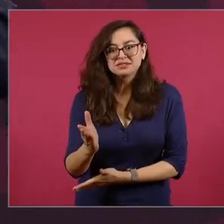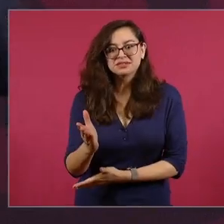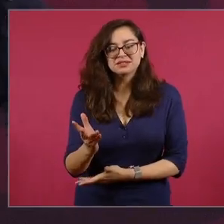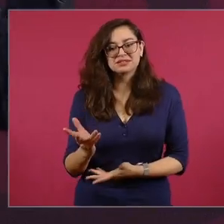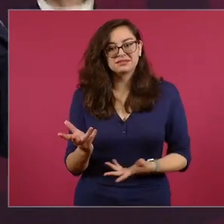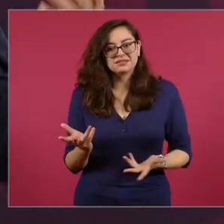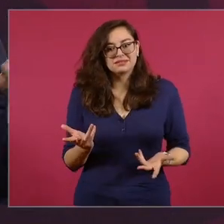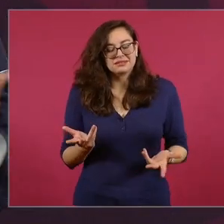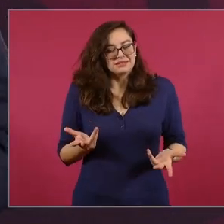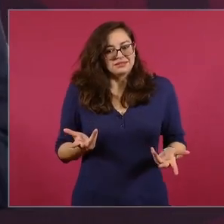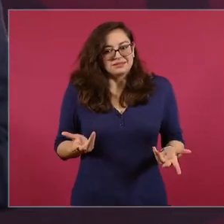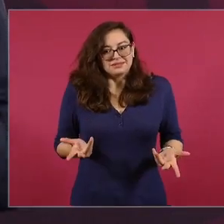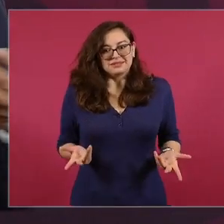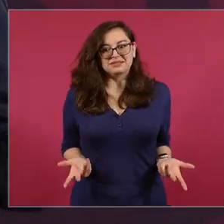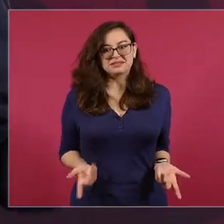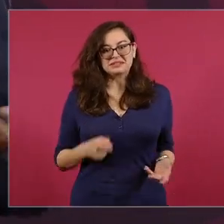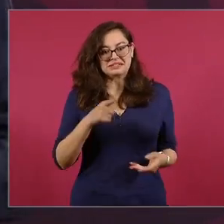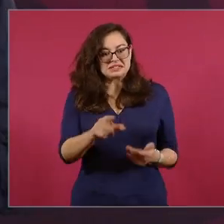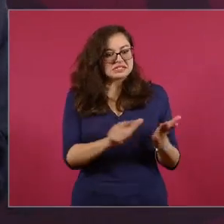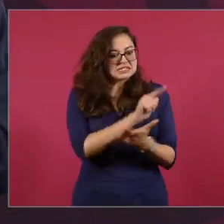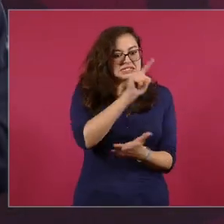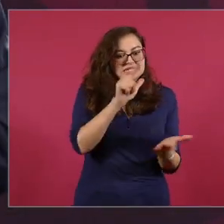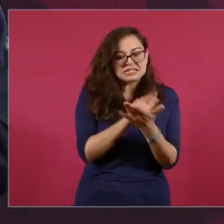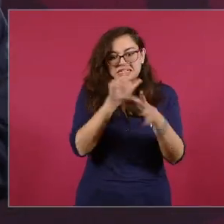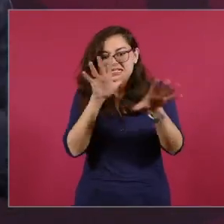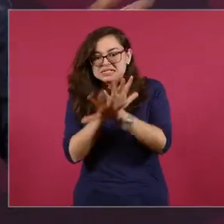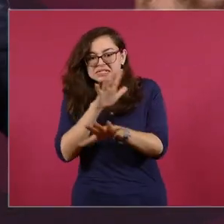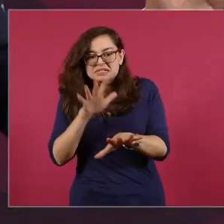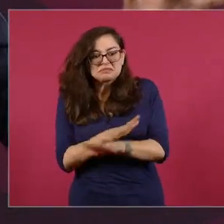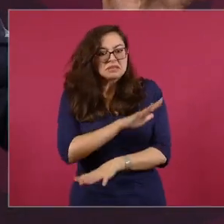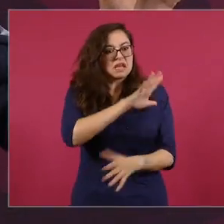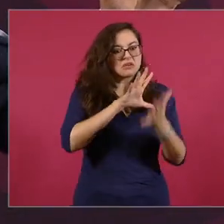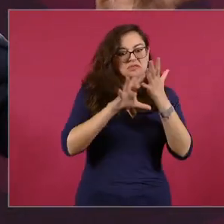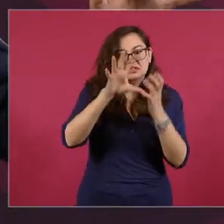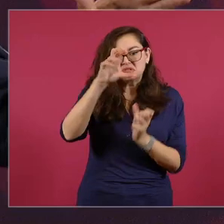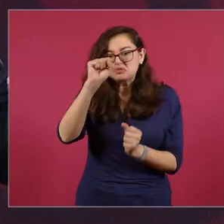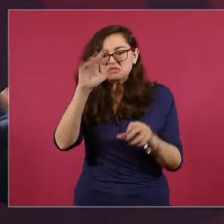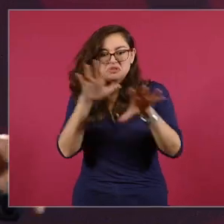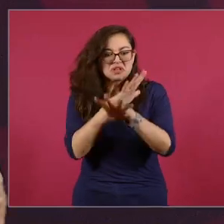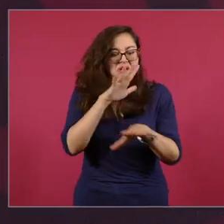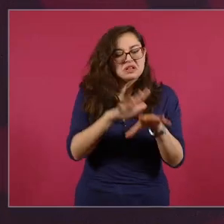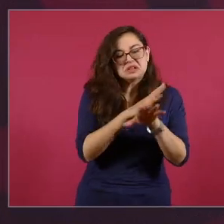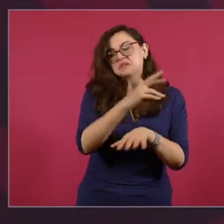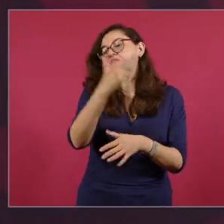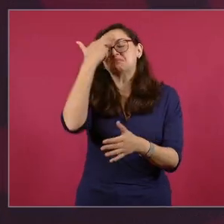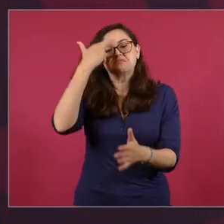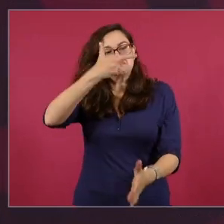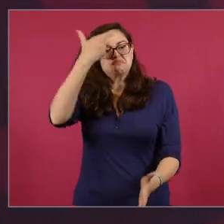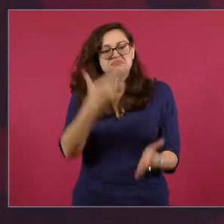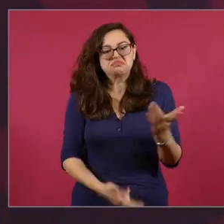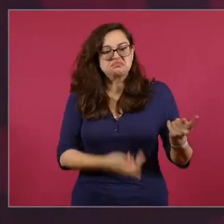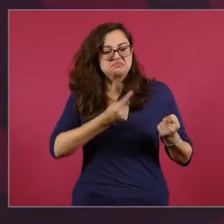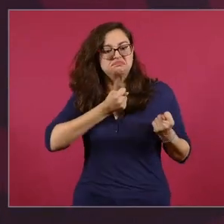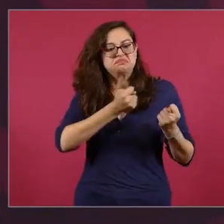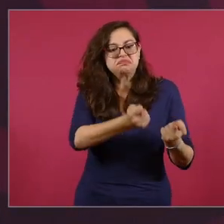torciendo completamente la ley, o mejor dicho, violando todo el marco legal,